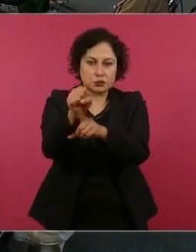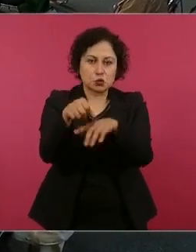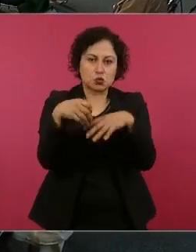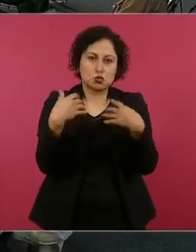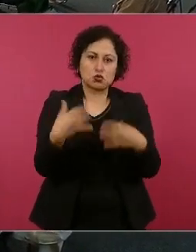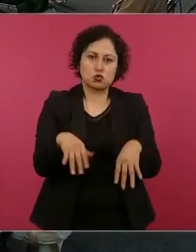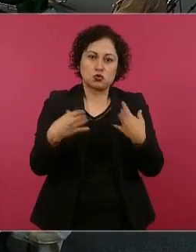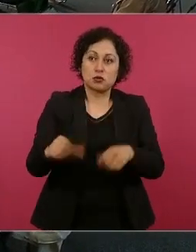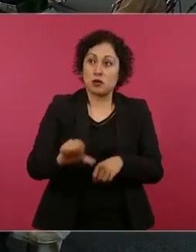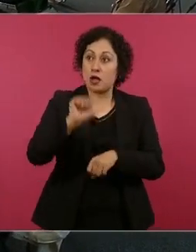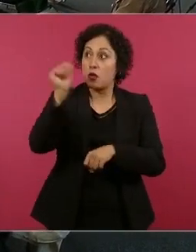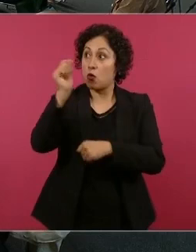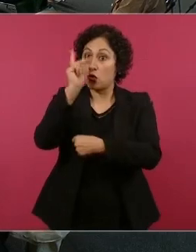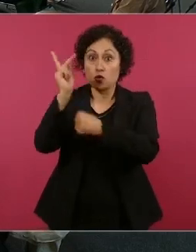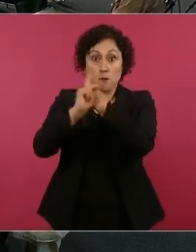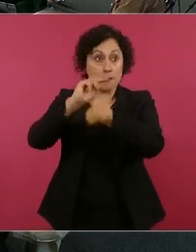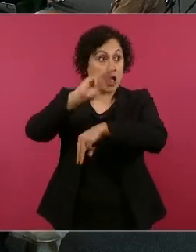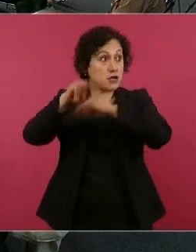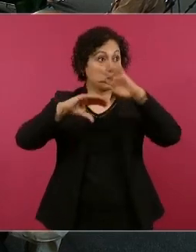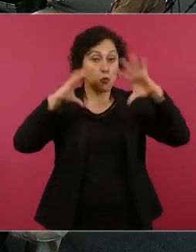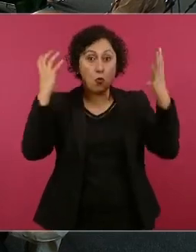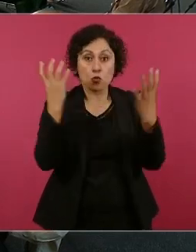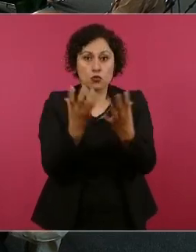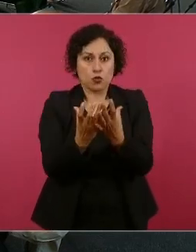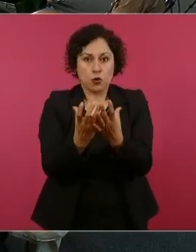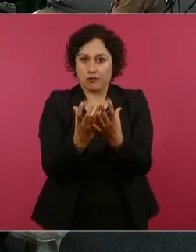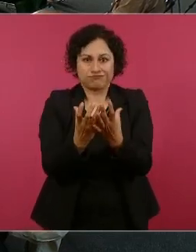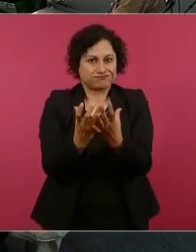del mundo.